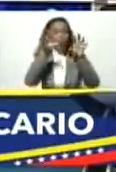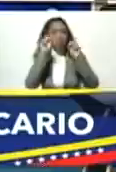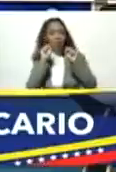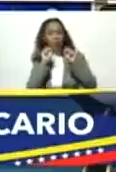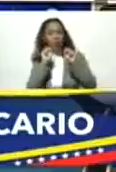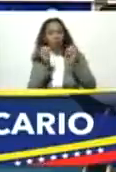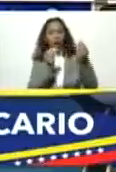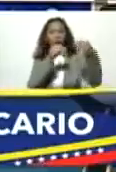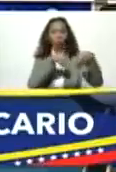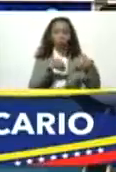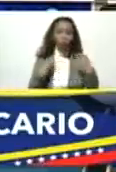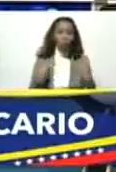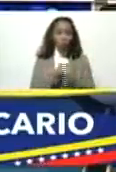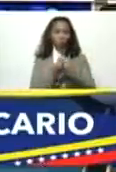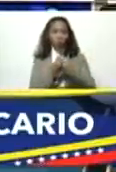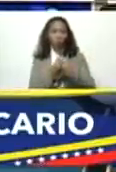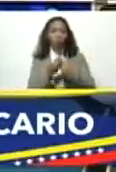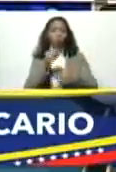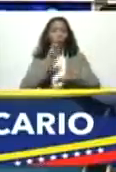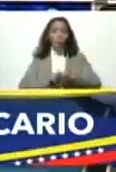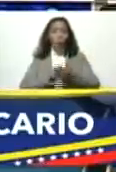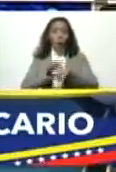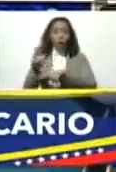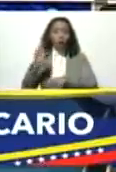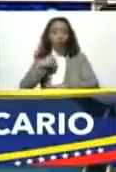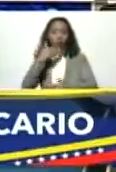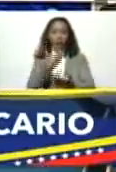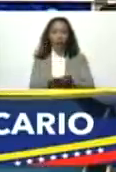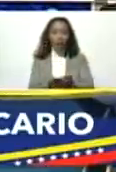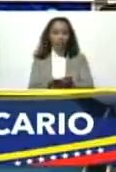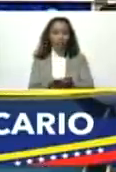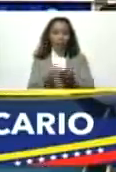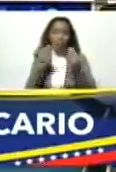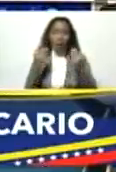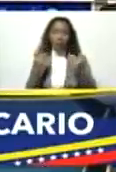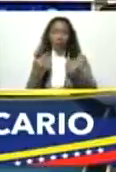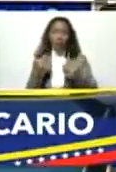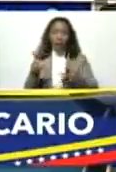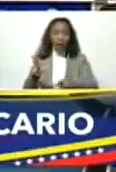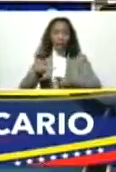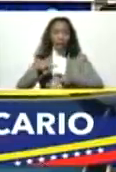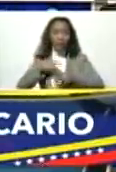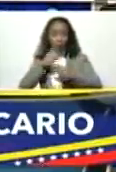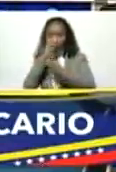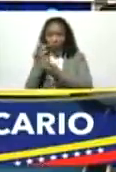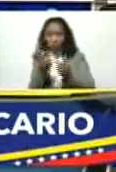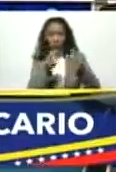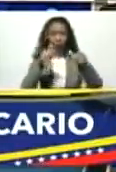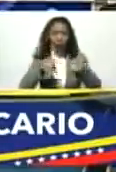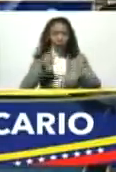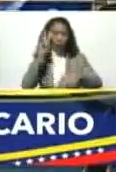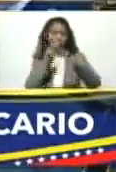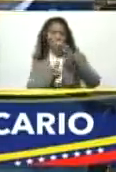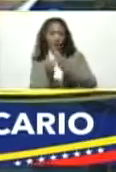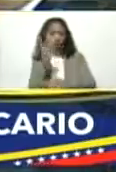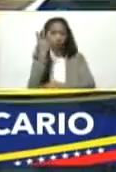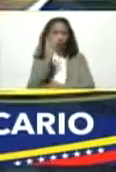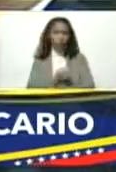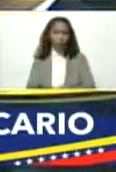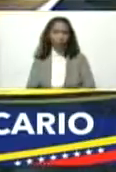acción conjunta. Por eso agradezco mucho que hayan aceptado la invitación acá al Palacio de Miraflores,